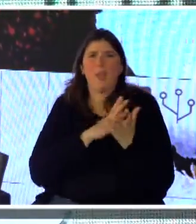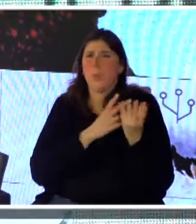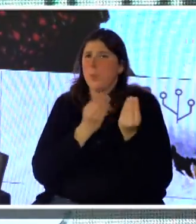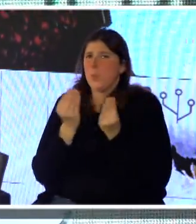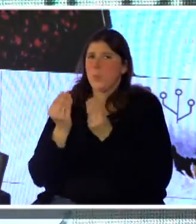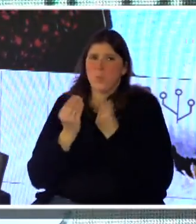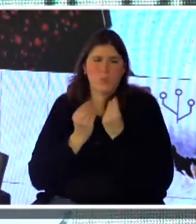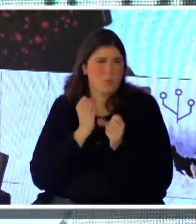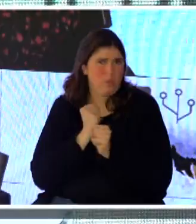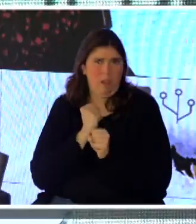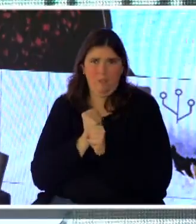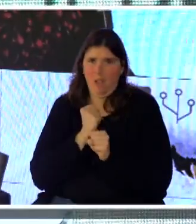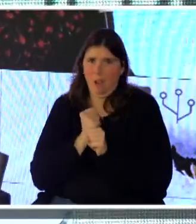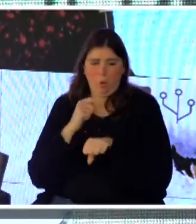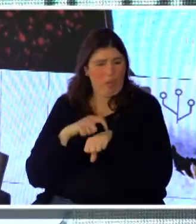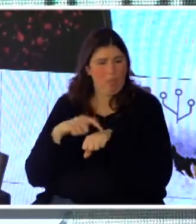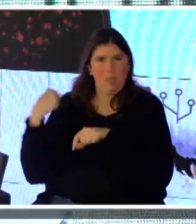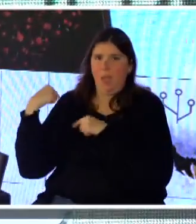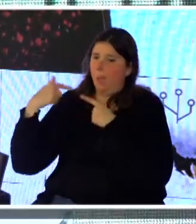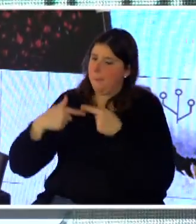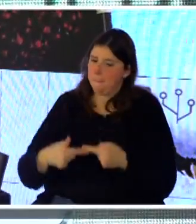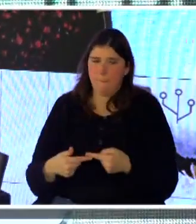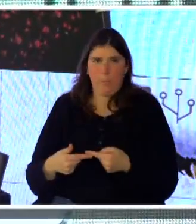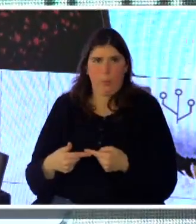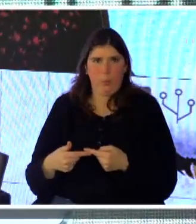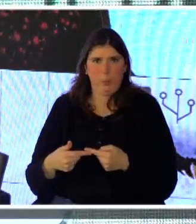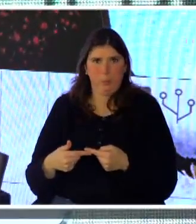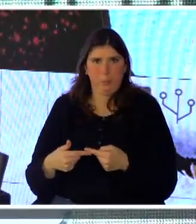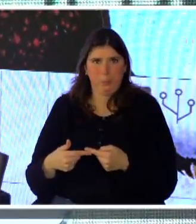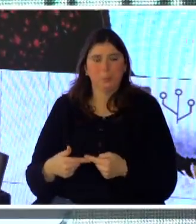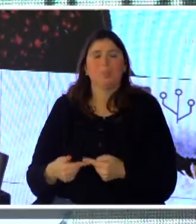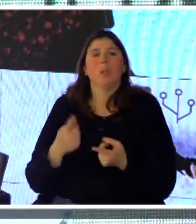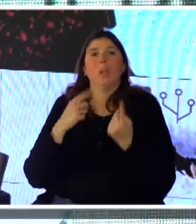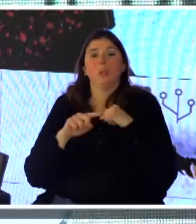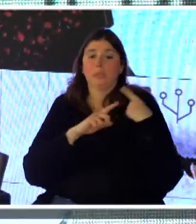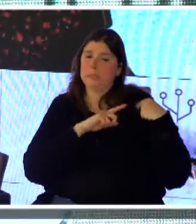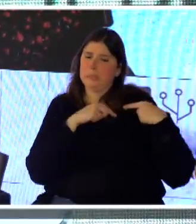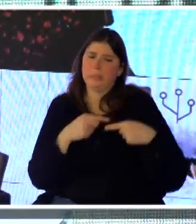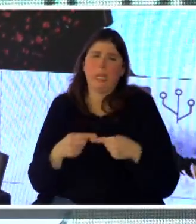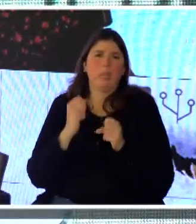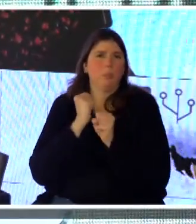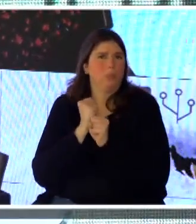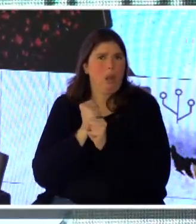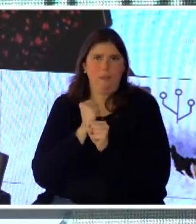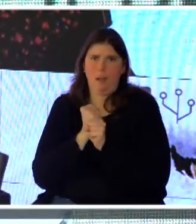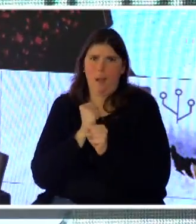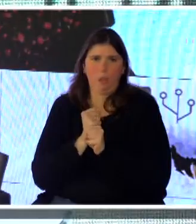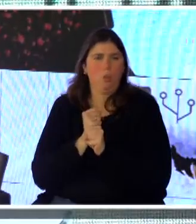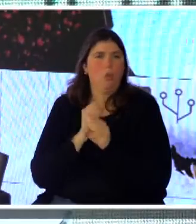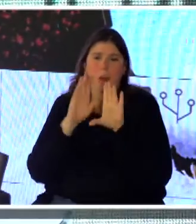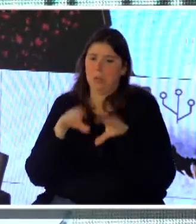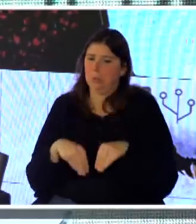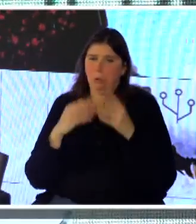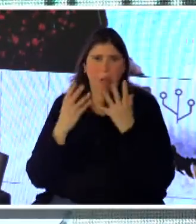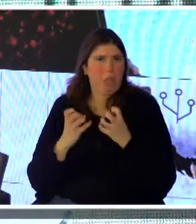digamos, hecho a lo largo del tiempo y seguimos, digamos, trabajando para todos los que se quieran sumar